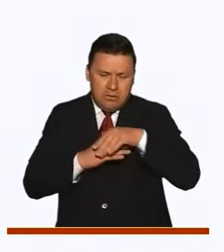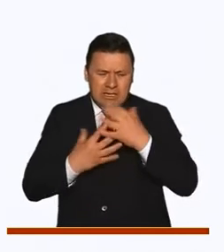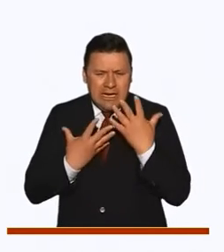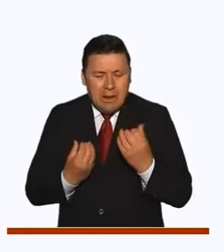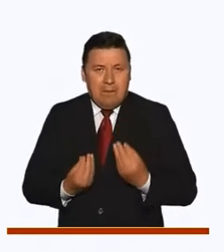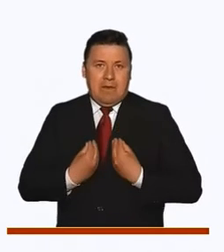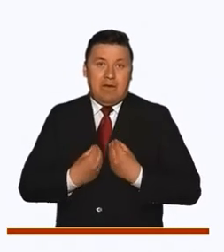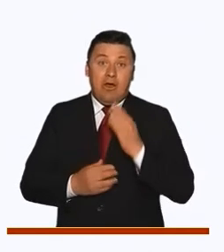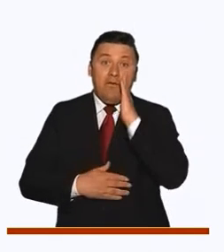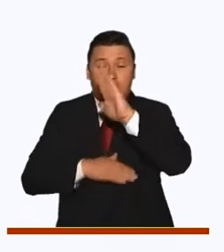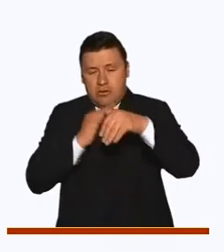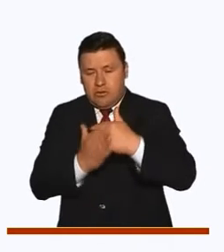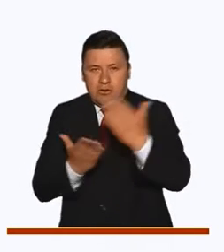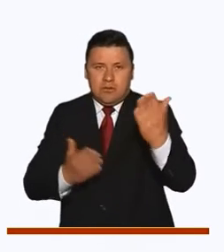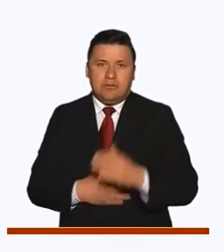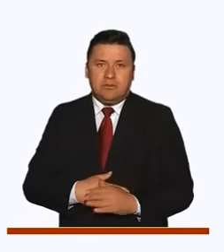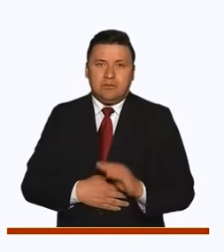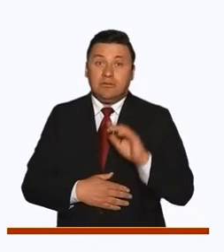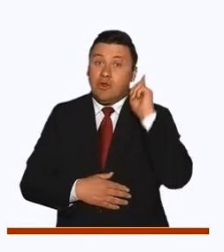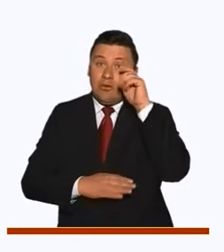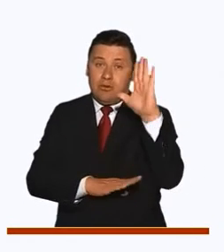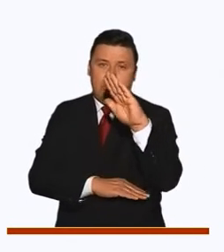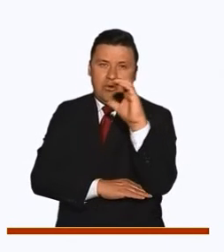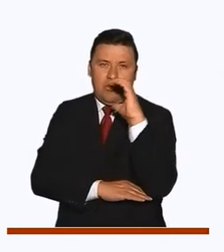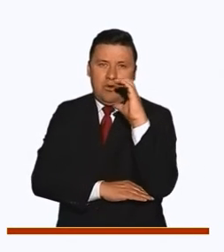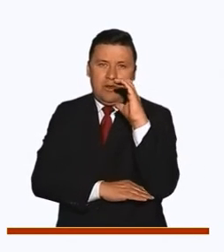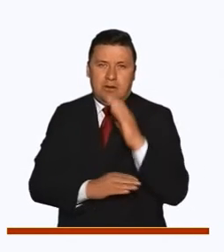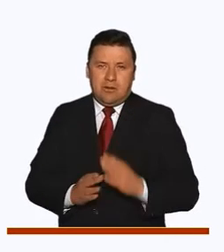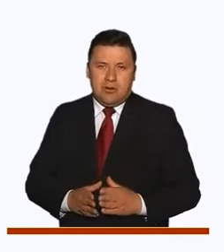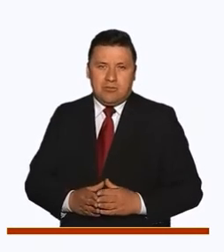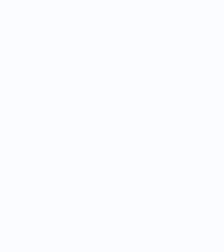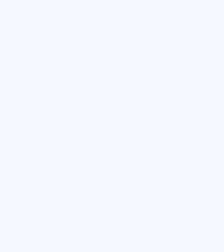vivir, el futuro es de todos, Gobierno de Colombia.